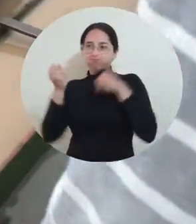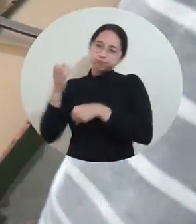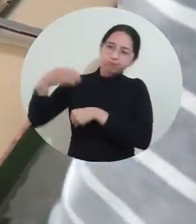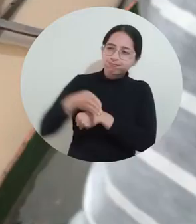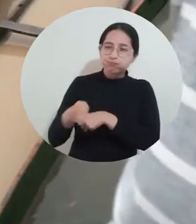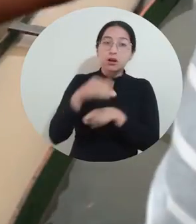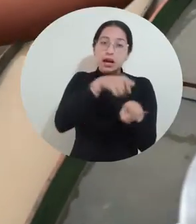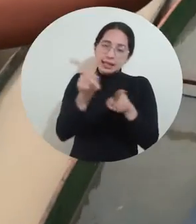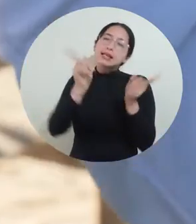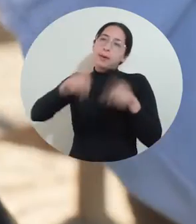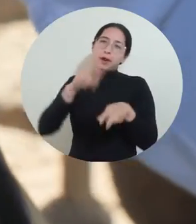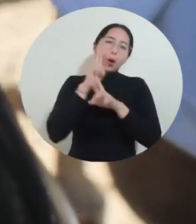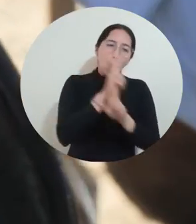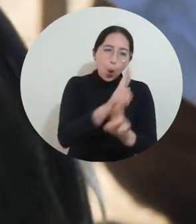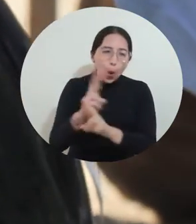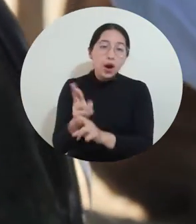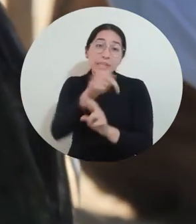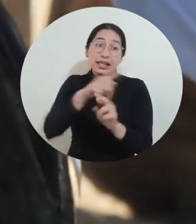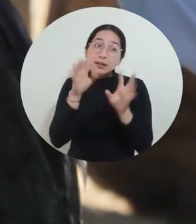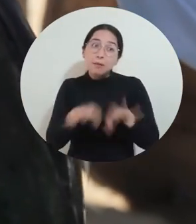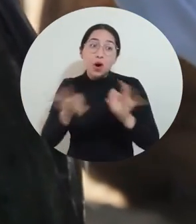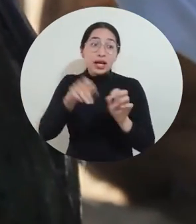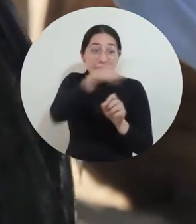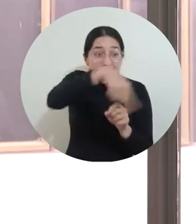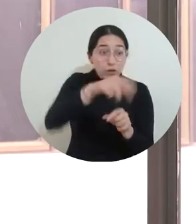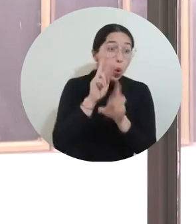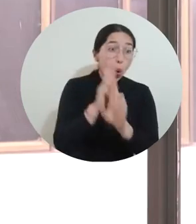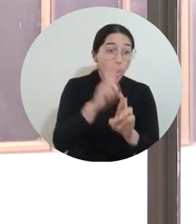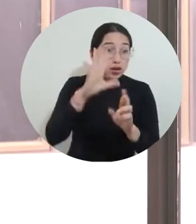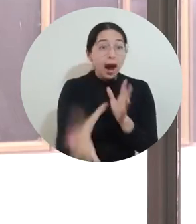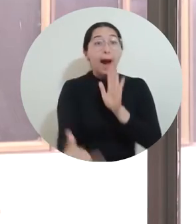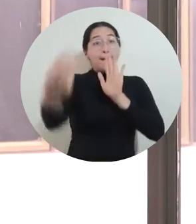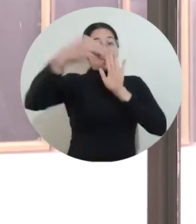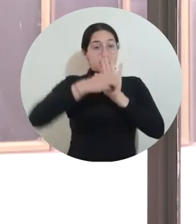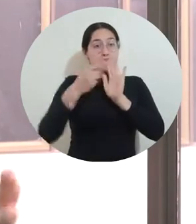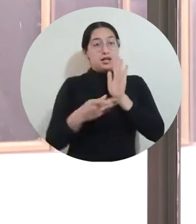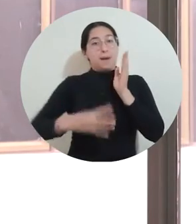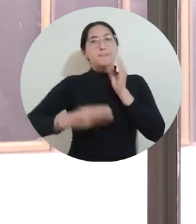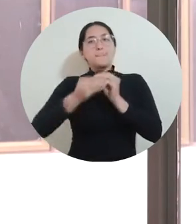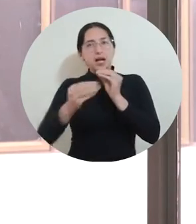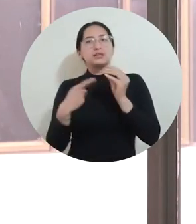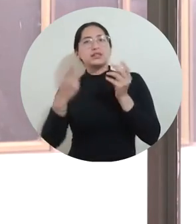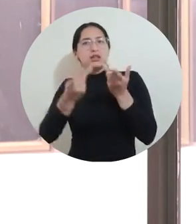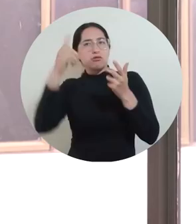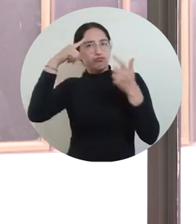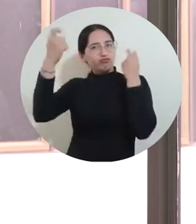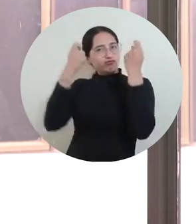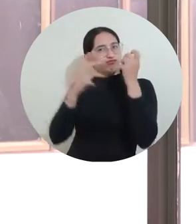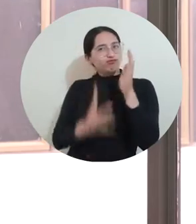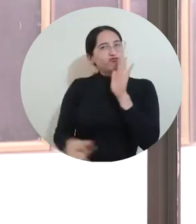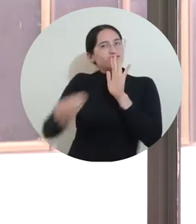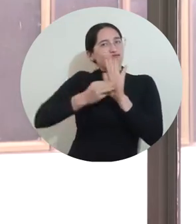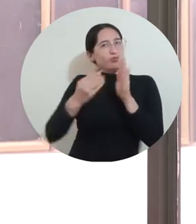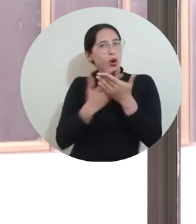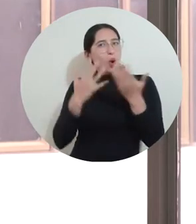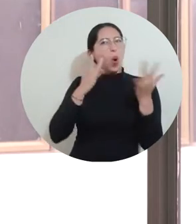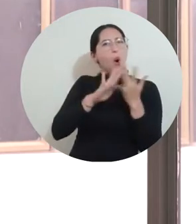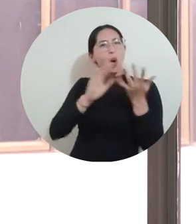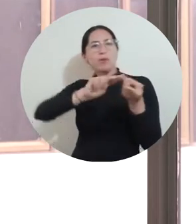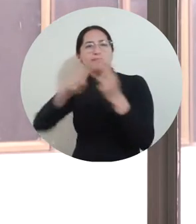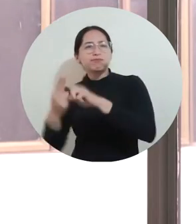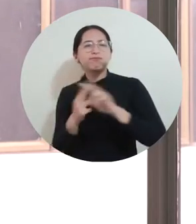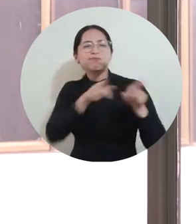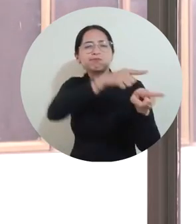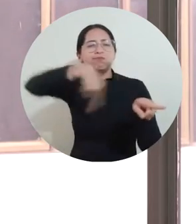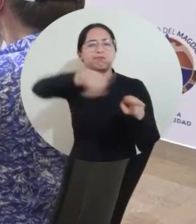torno a ello, y que se puedan implementar diversas estrategias para mejorar las condiciones y la calidad de vida de estas